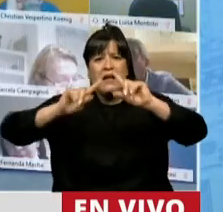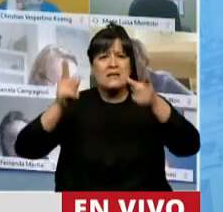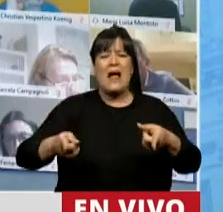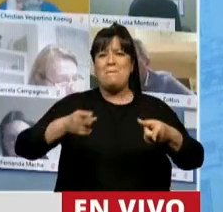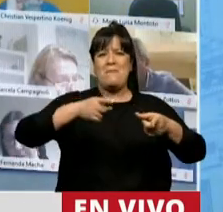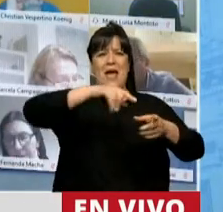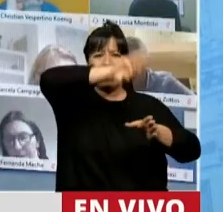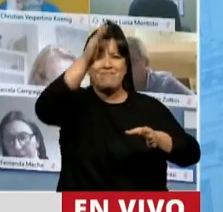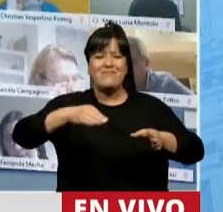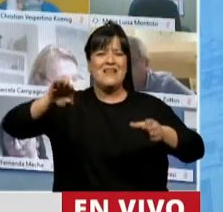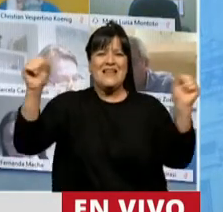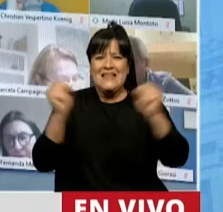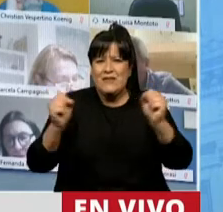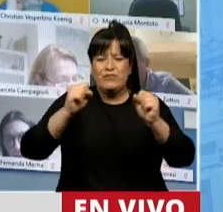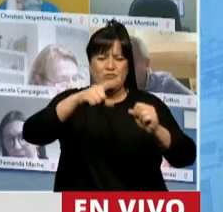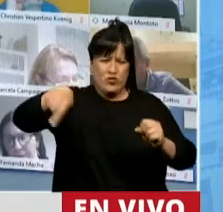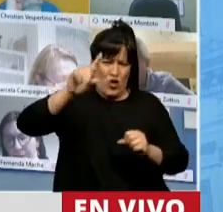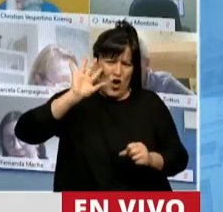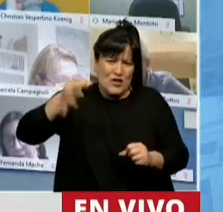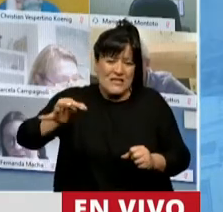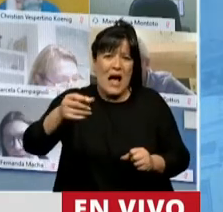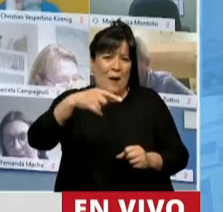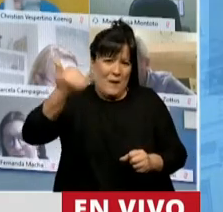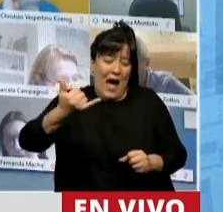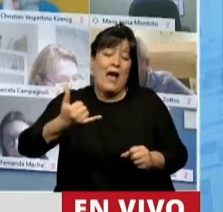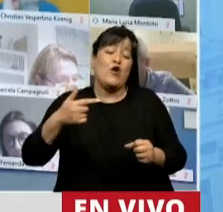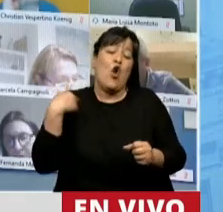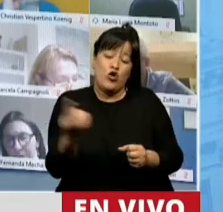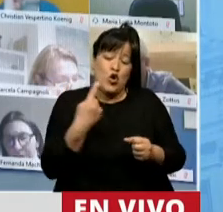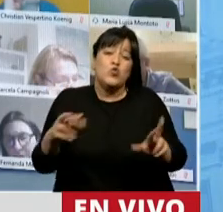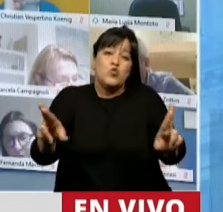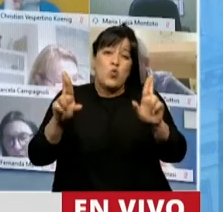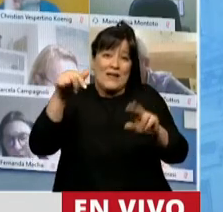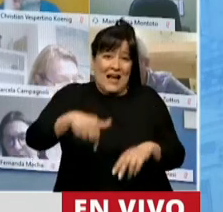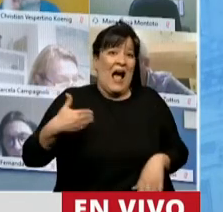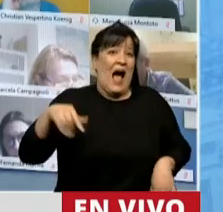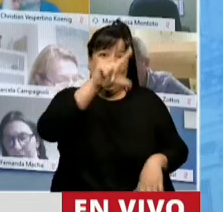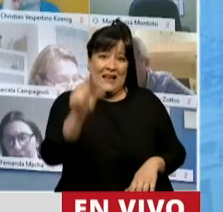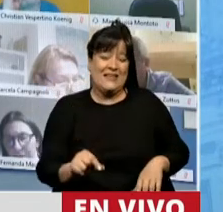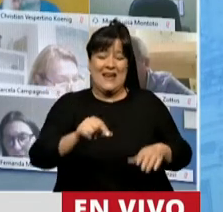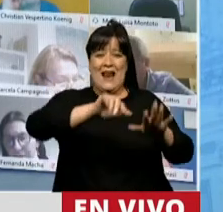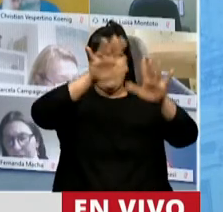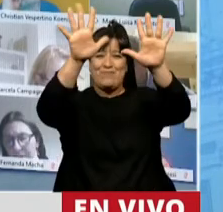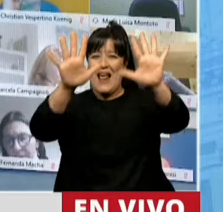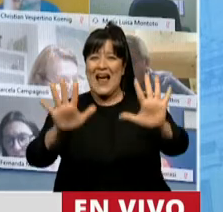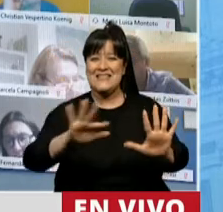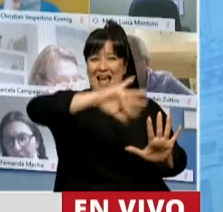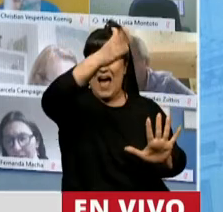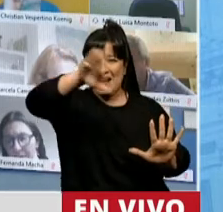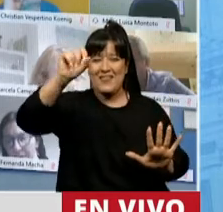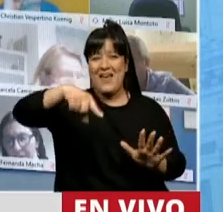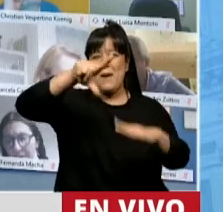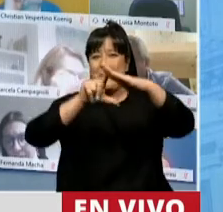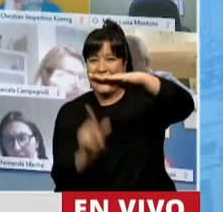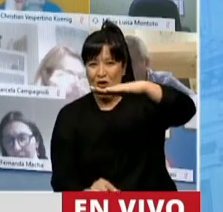lo podemos percibir nosotros porque tenemos la inmensa fortuna de tener esa belleza natural que son los glaciares patagónicos,